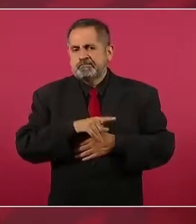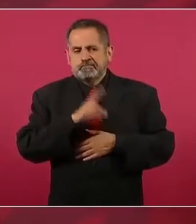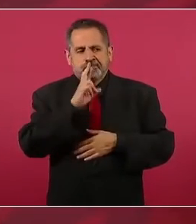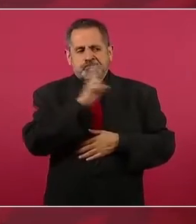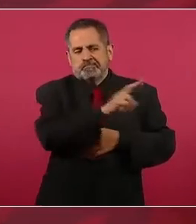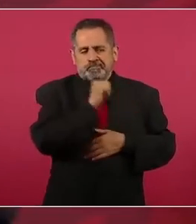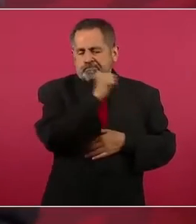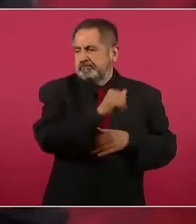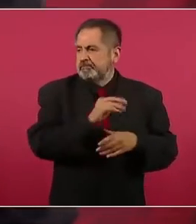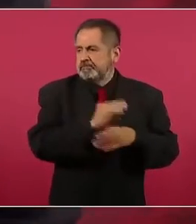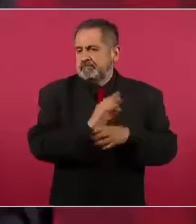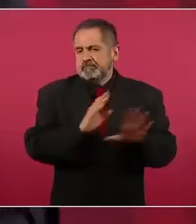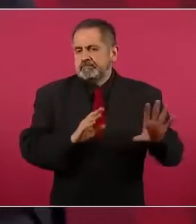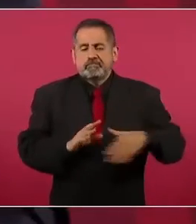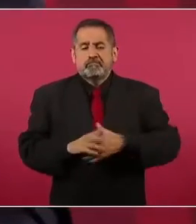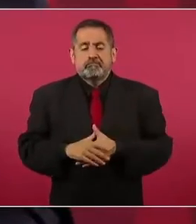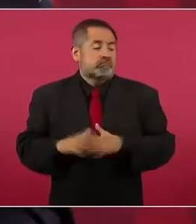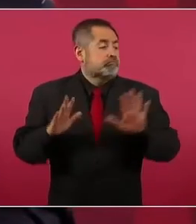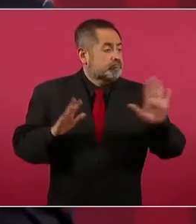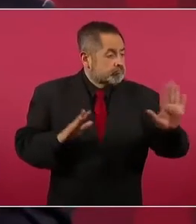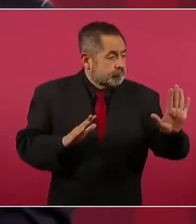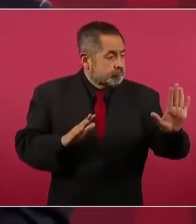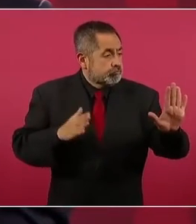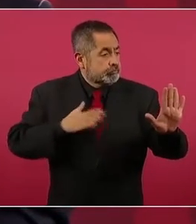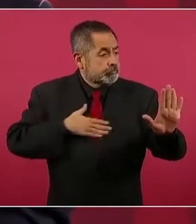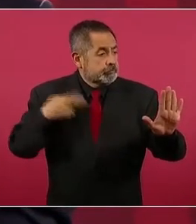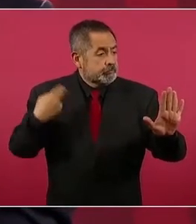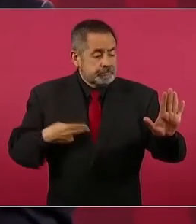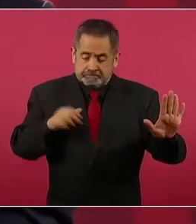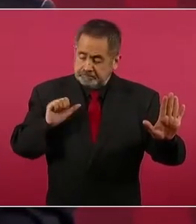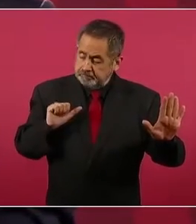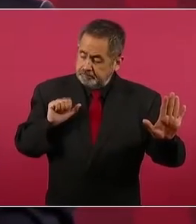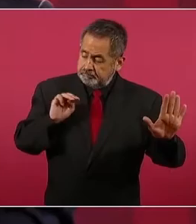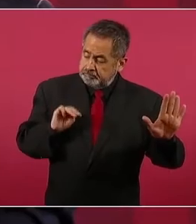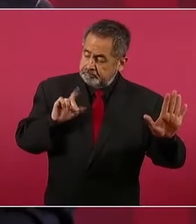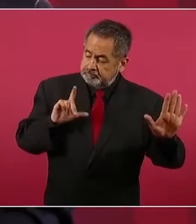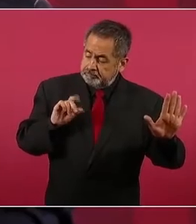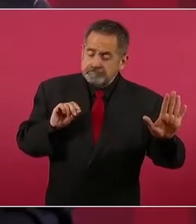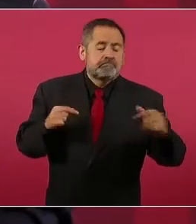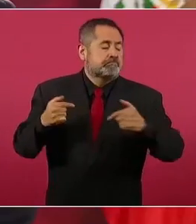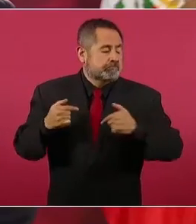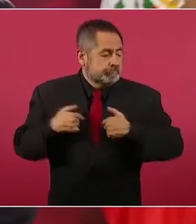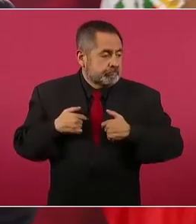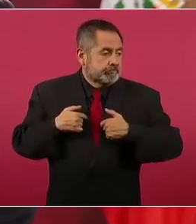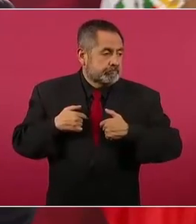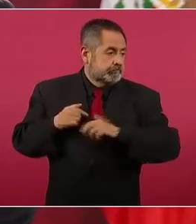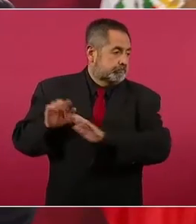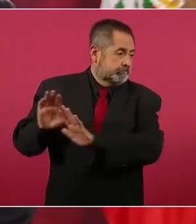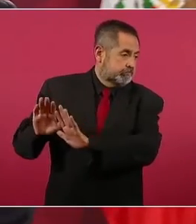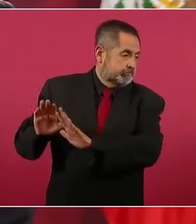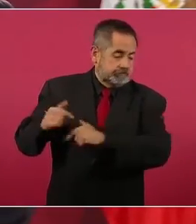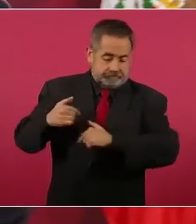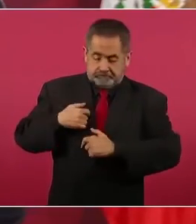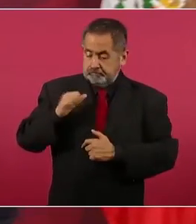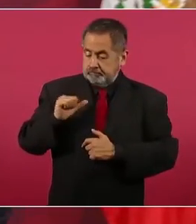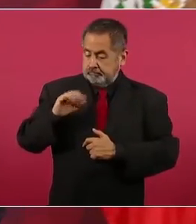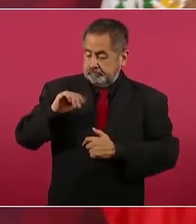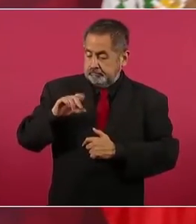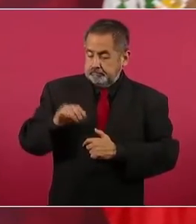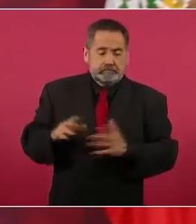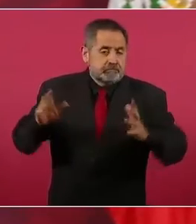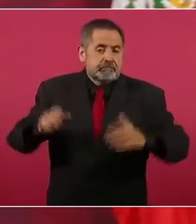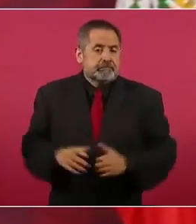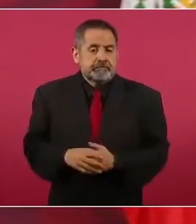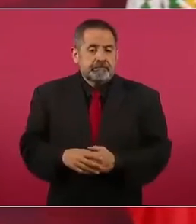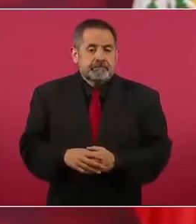siempre dije soy Andrés Manuel López Obrador. Es lo mismo,